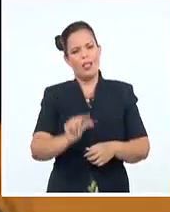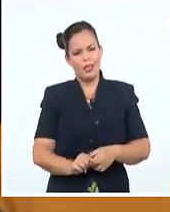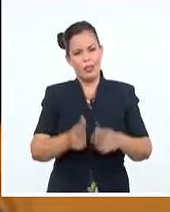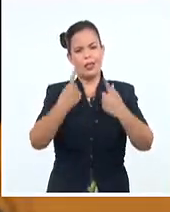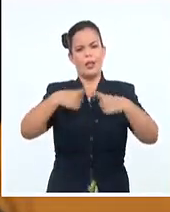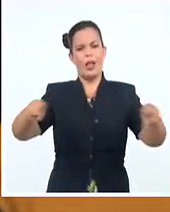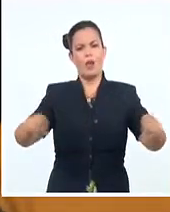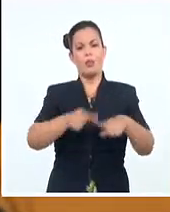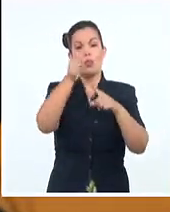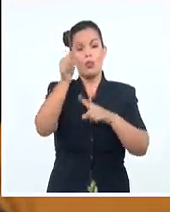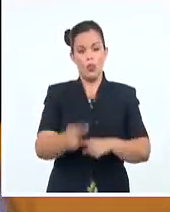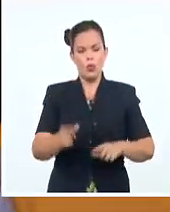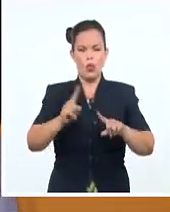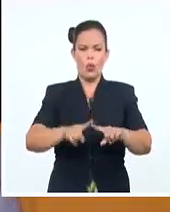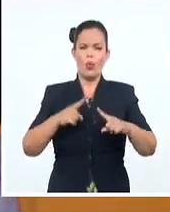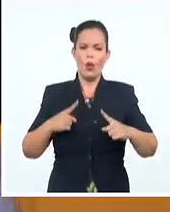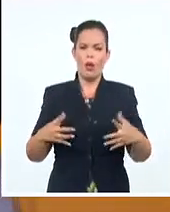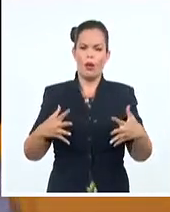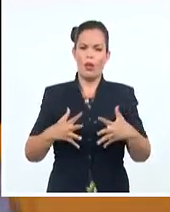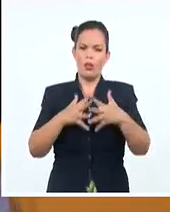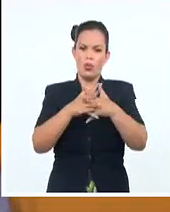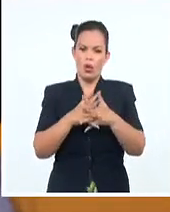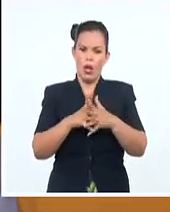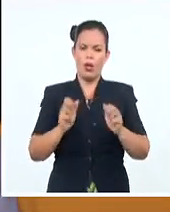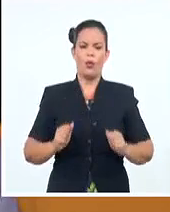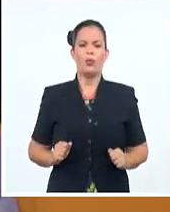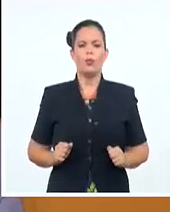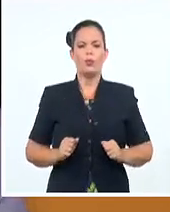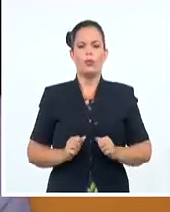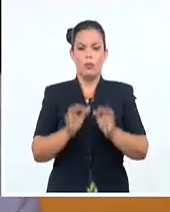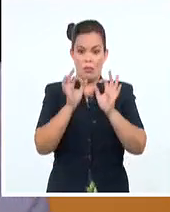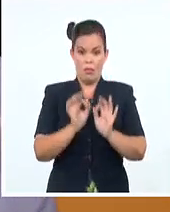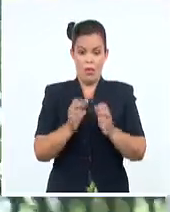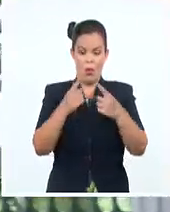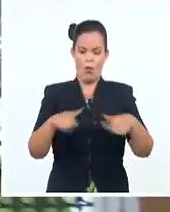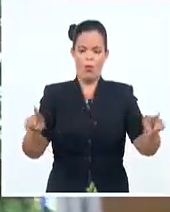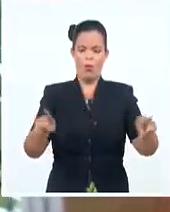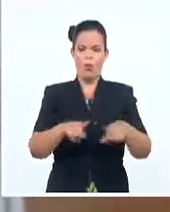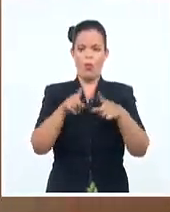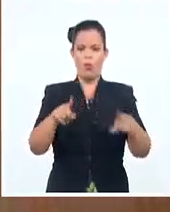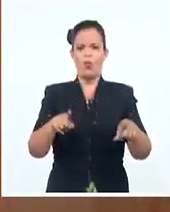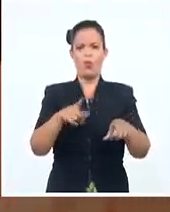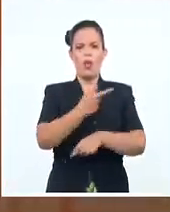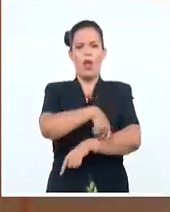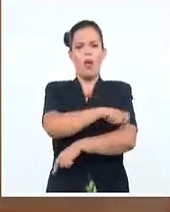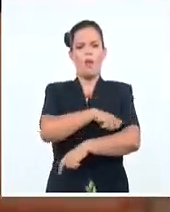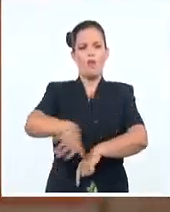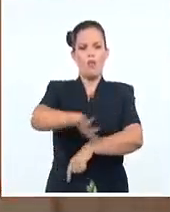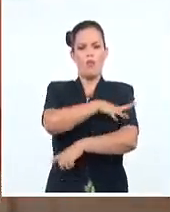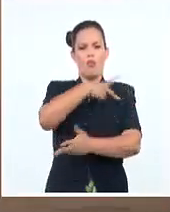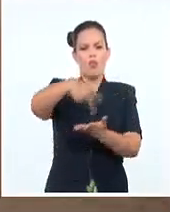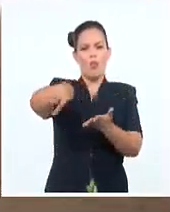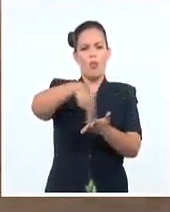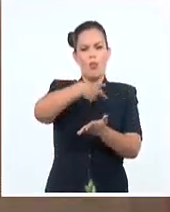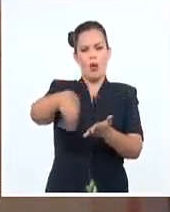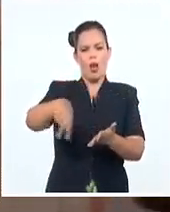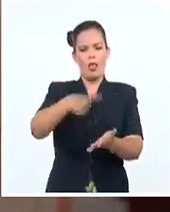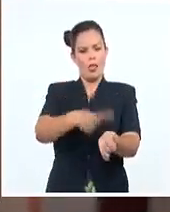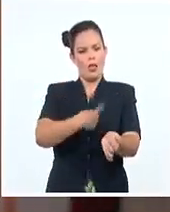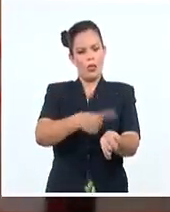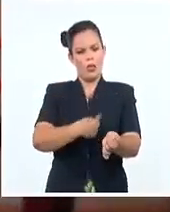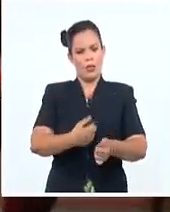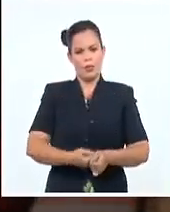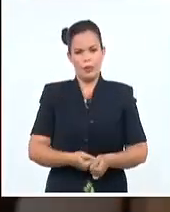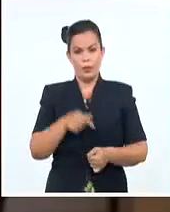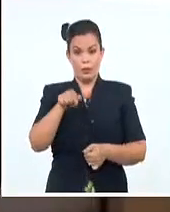una u otra manera se vinculan con los consumos culturales de la música popular y tradicional. En esta casona, conocida también como la Casa